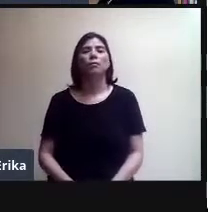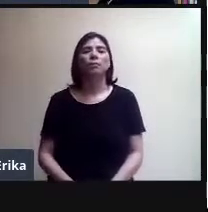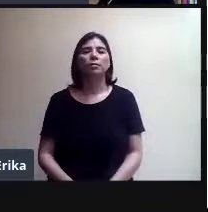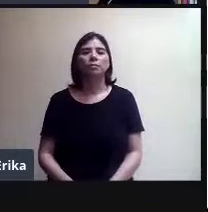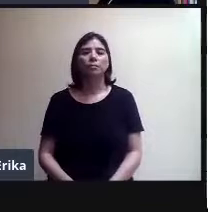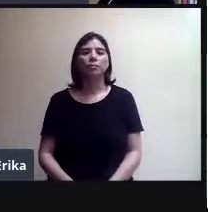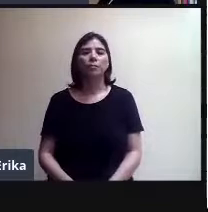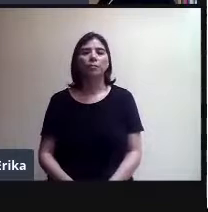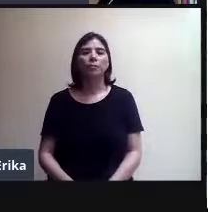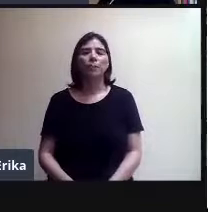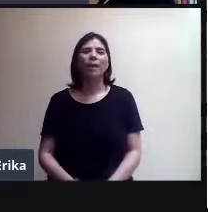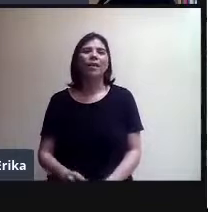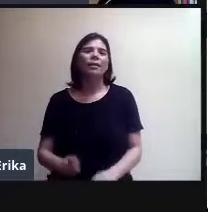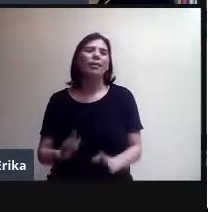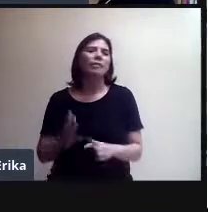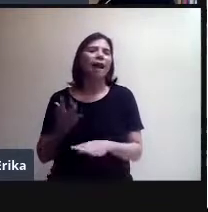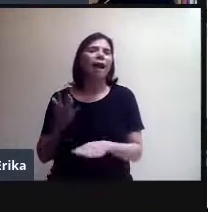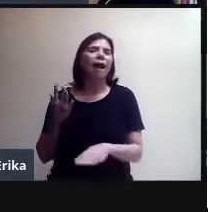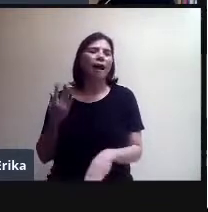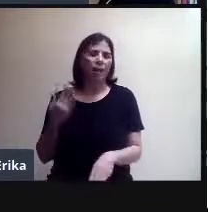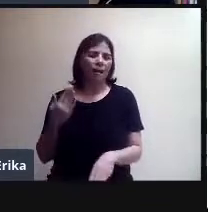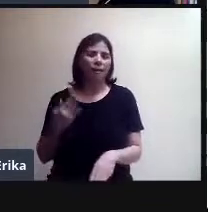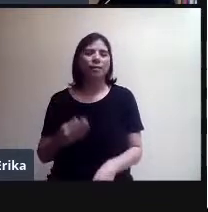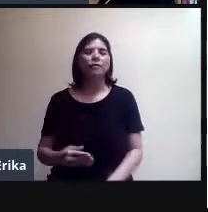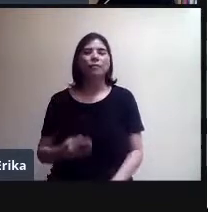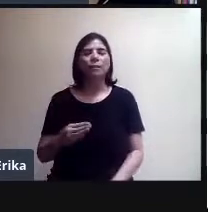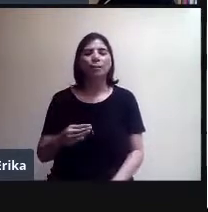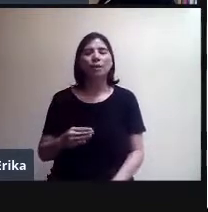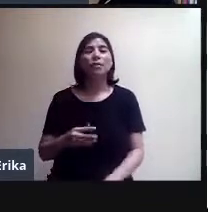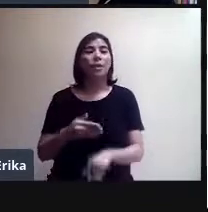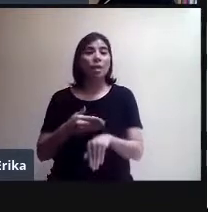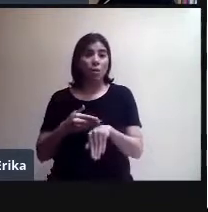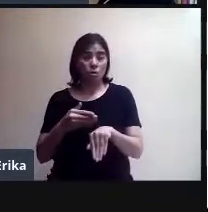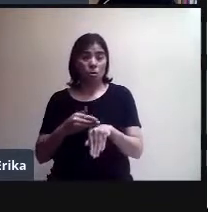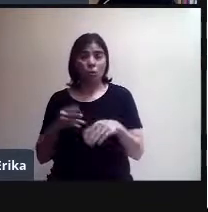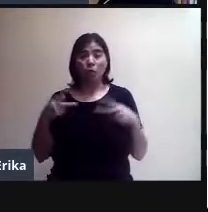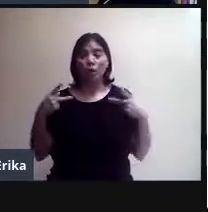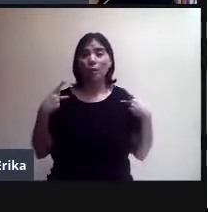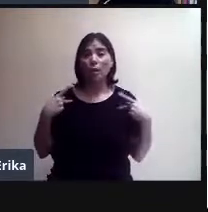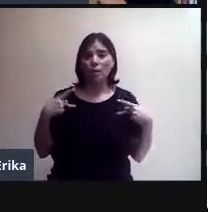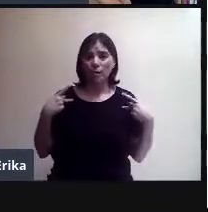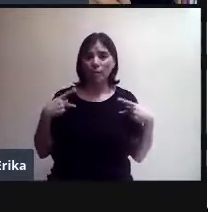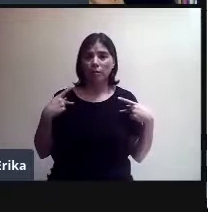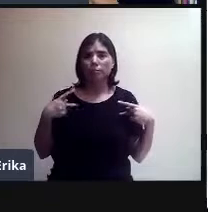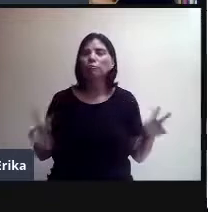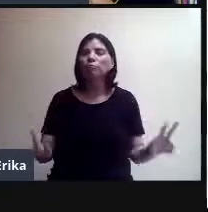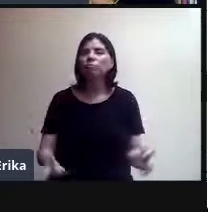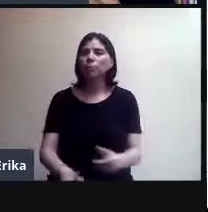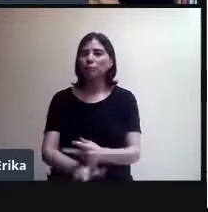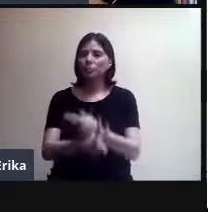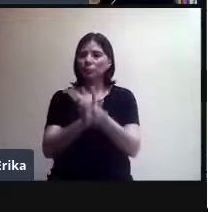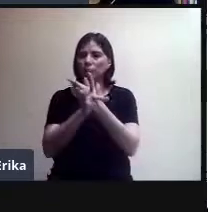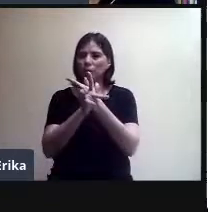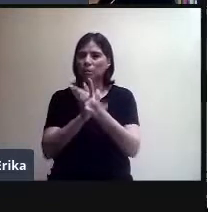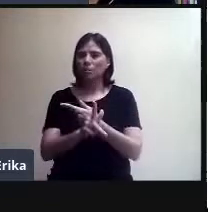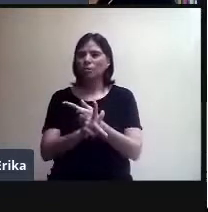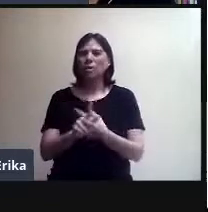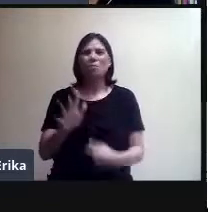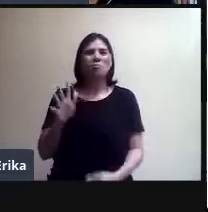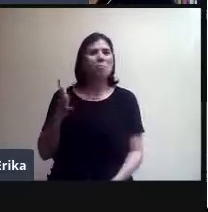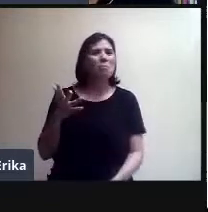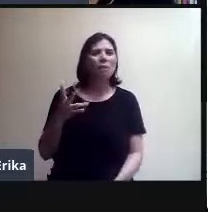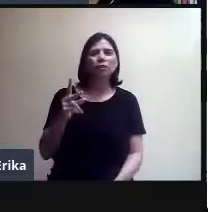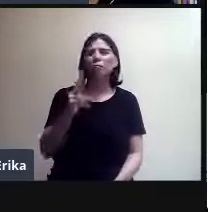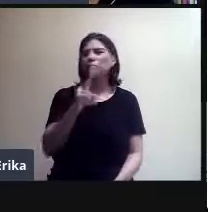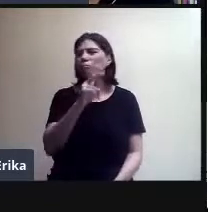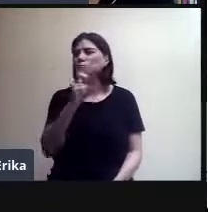porque ya me ha sucedido, es que si el número de participantes a sus videoconferencias es aproximadamente de